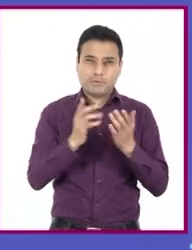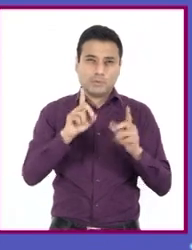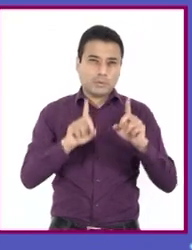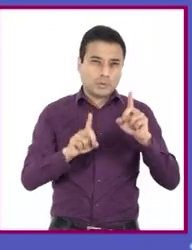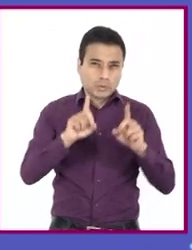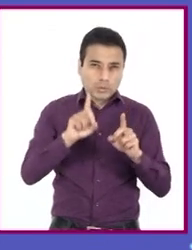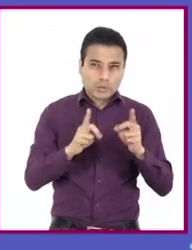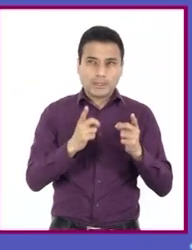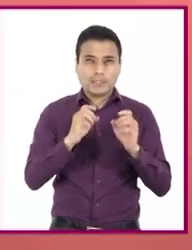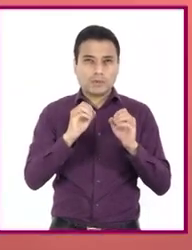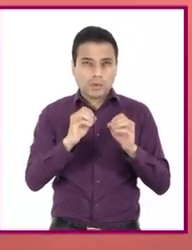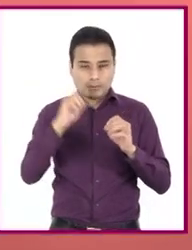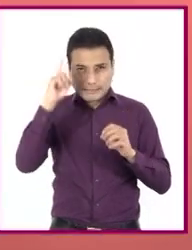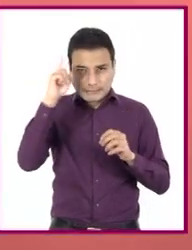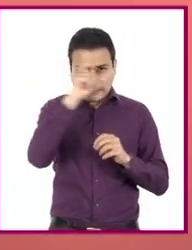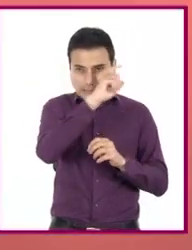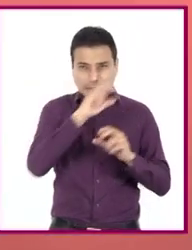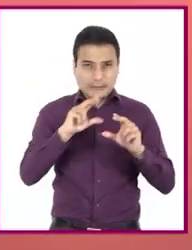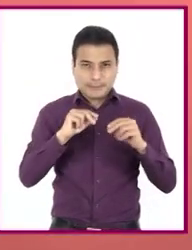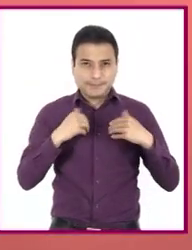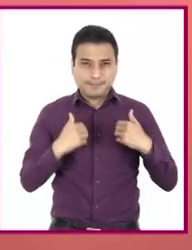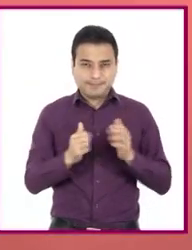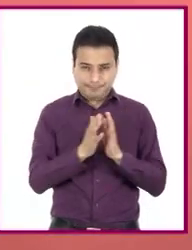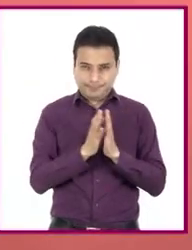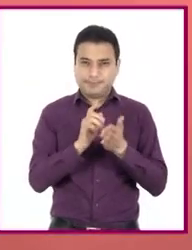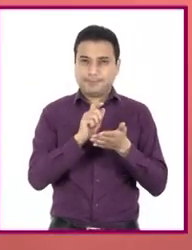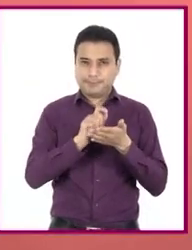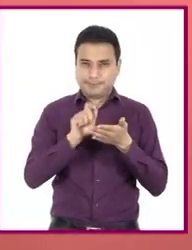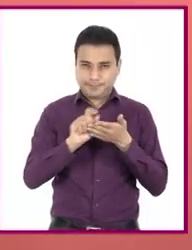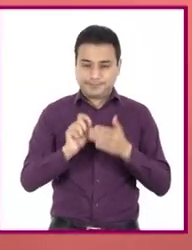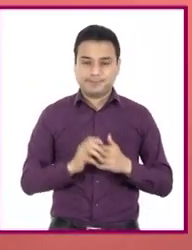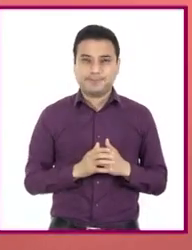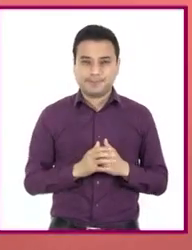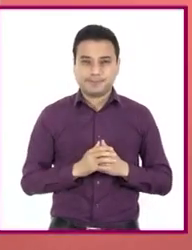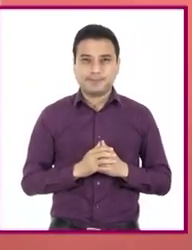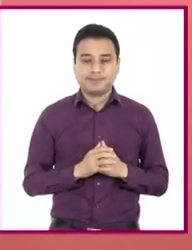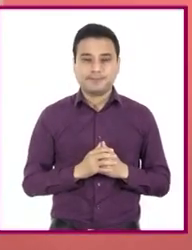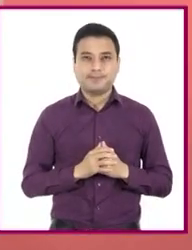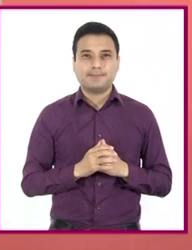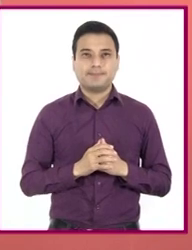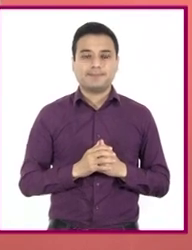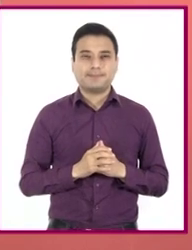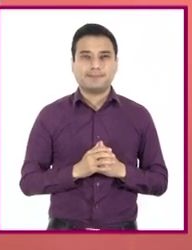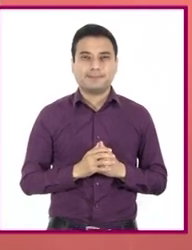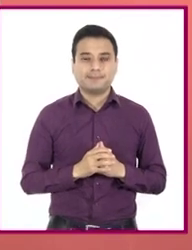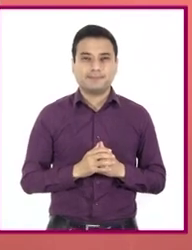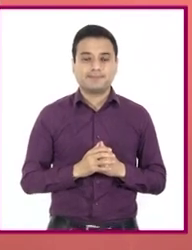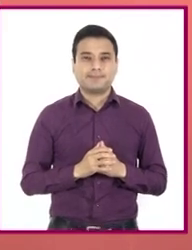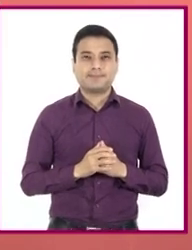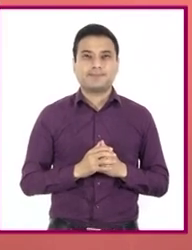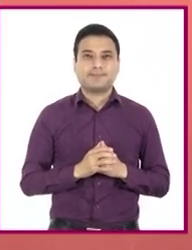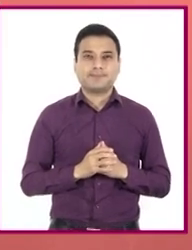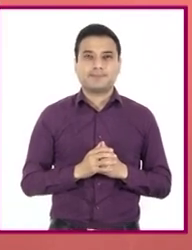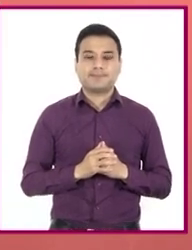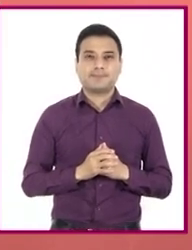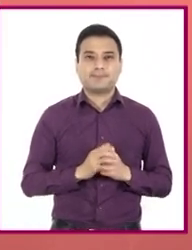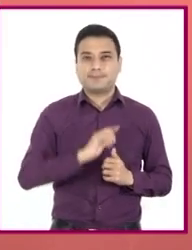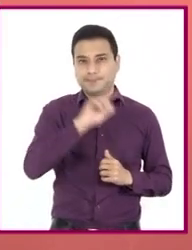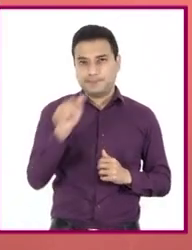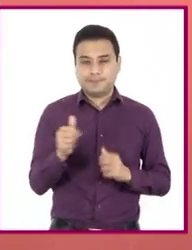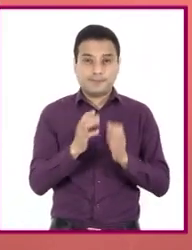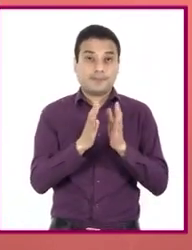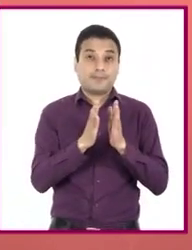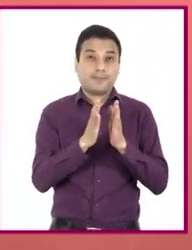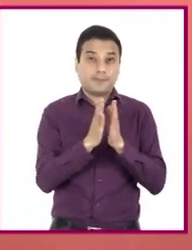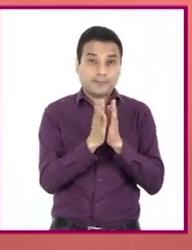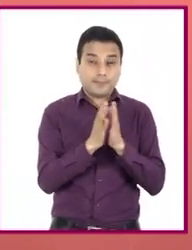inquietudes o dificultades que surjan durante el planteamiento de este contenido. Estas las podrán resolver al consultar su libro de